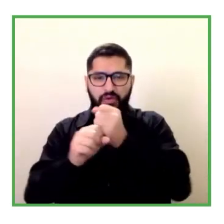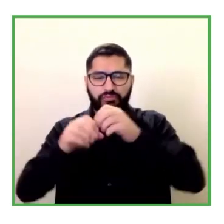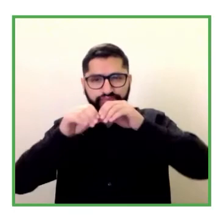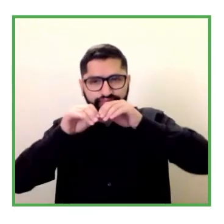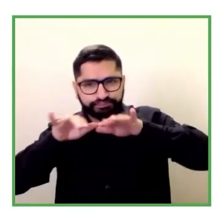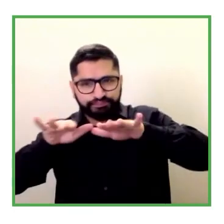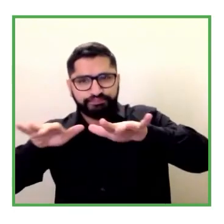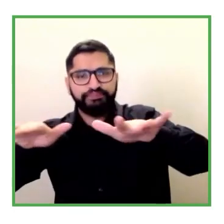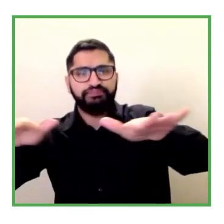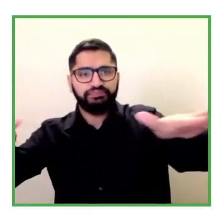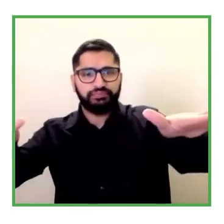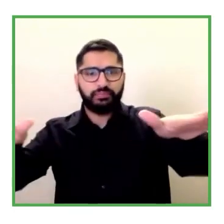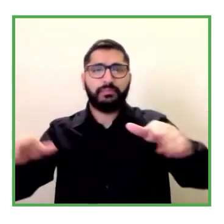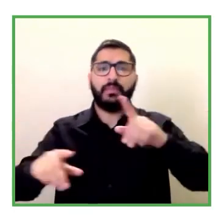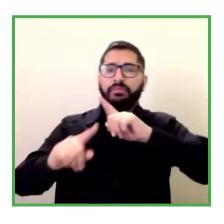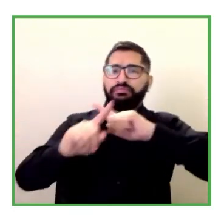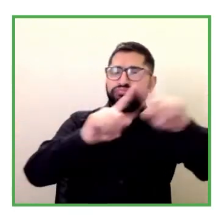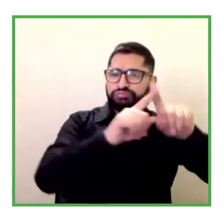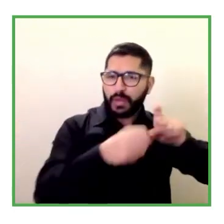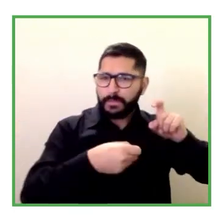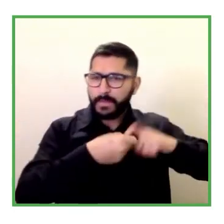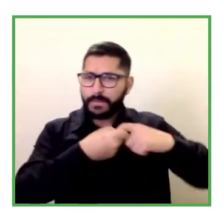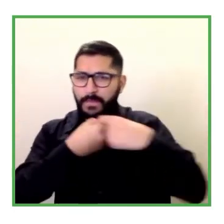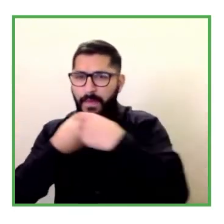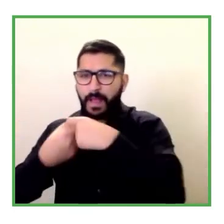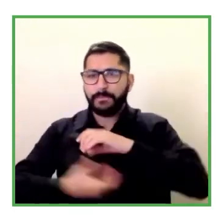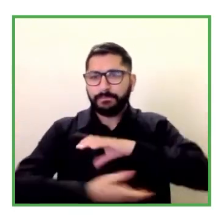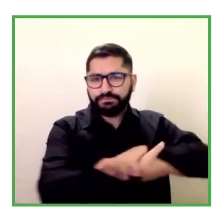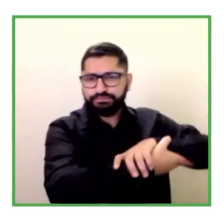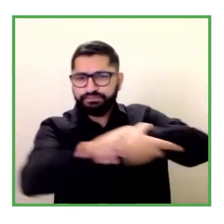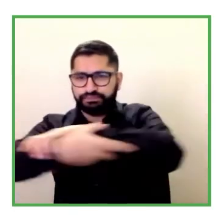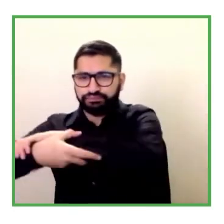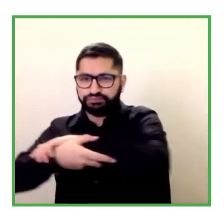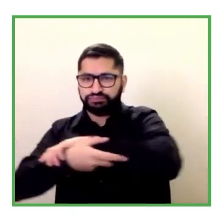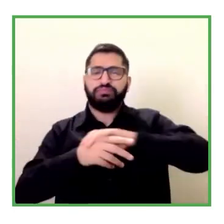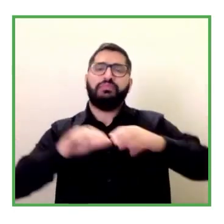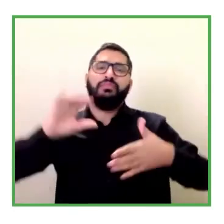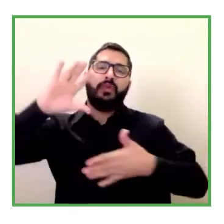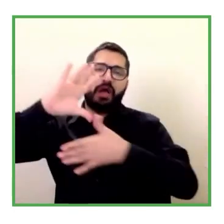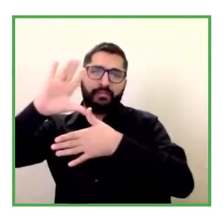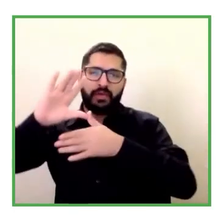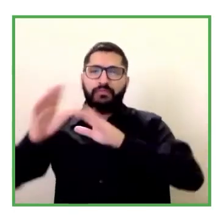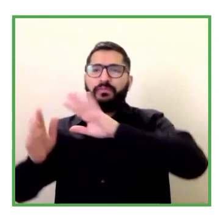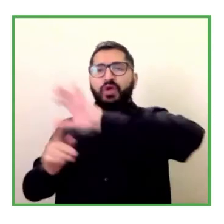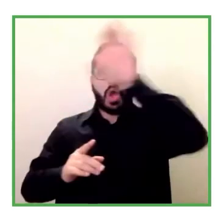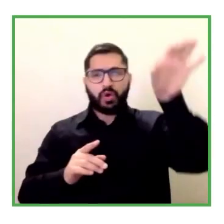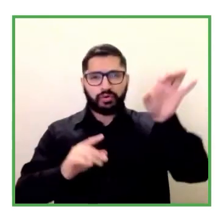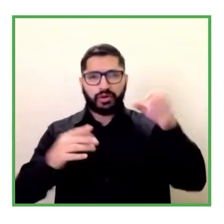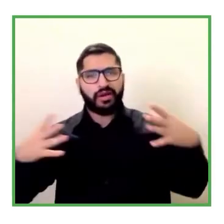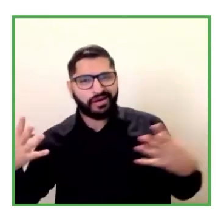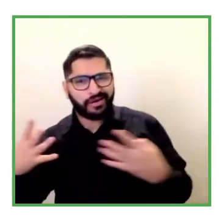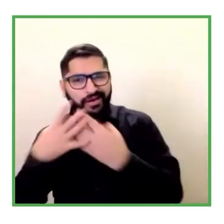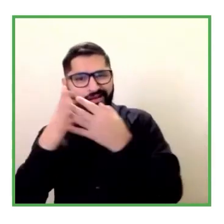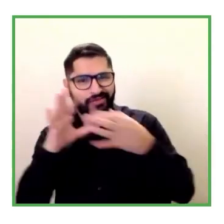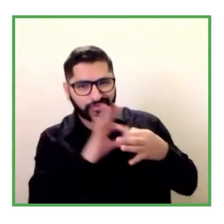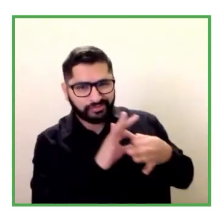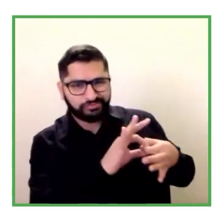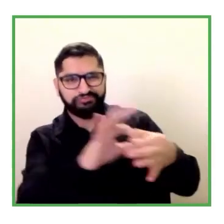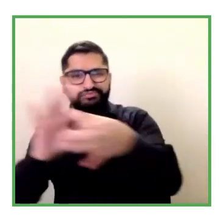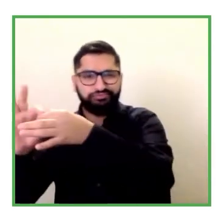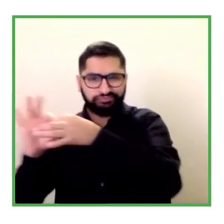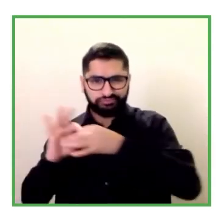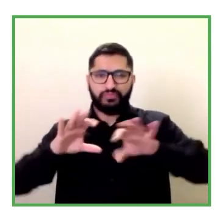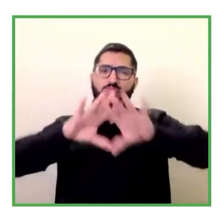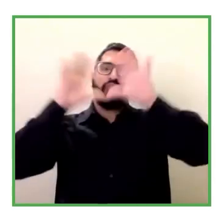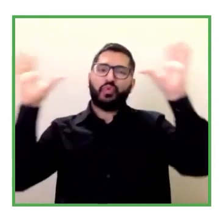colegas y a la propia red iberoamericana o a la red mundial sino aquellas que se encuentran hoy frente a la necesidad de comenzar un